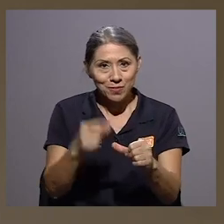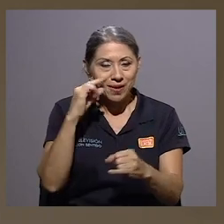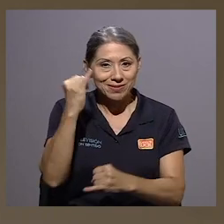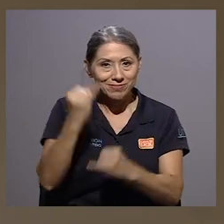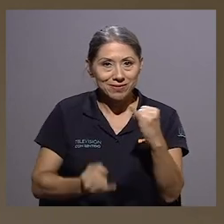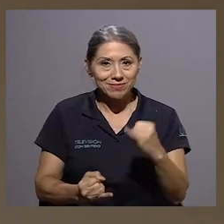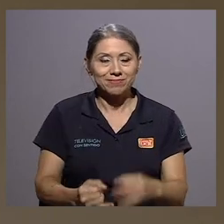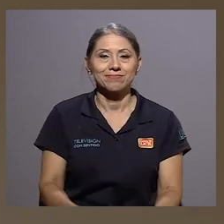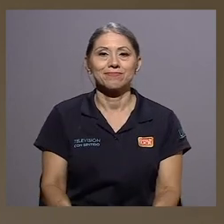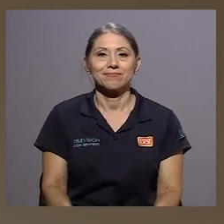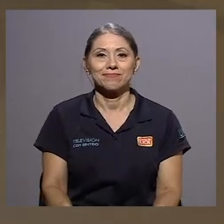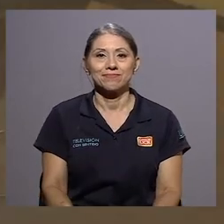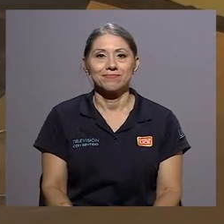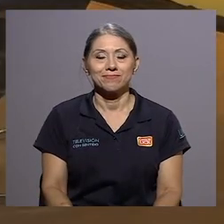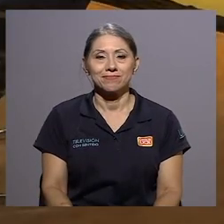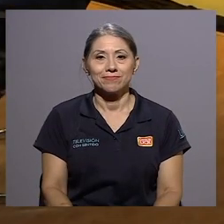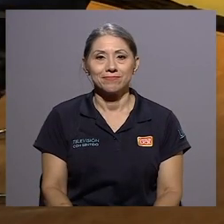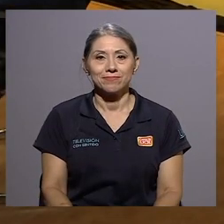cerrar con el próximo bloque.